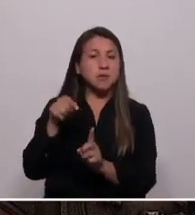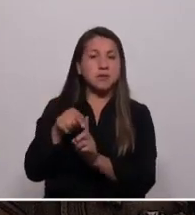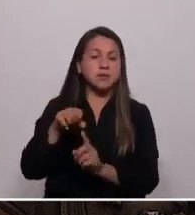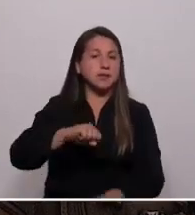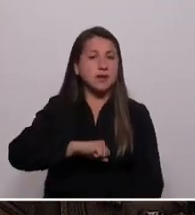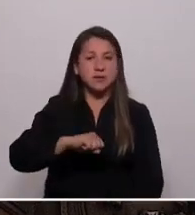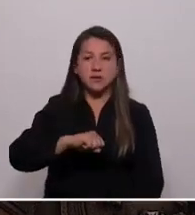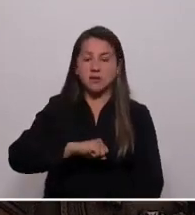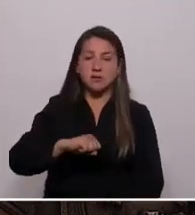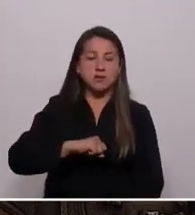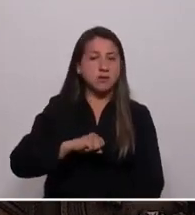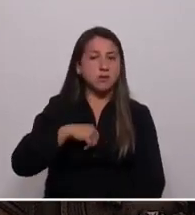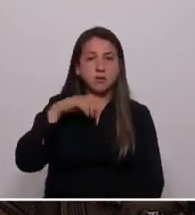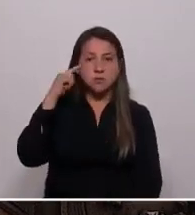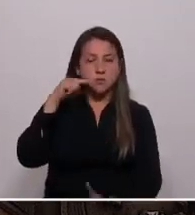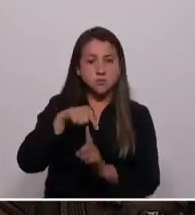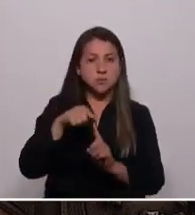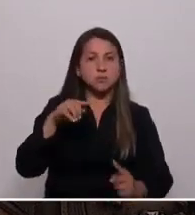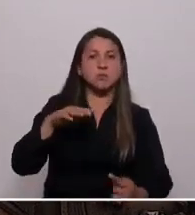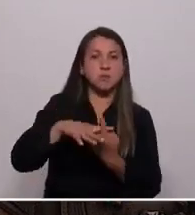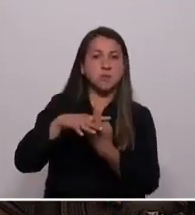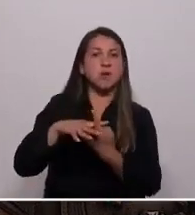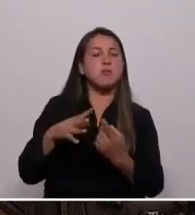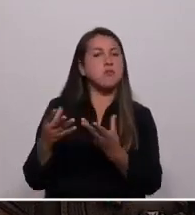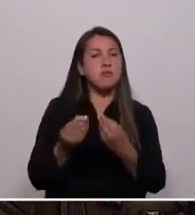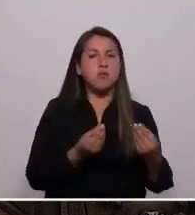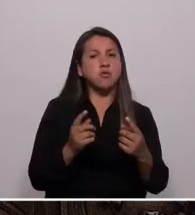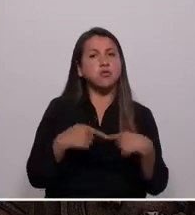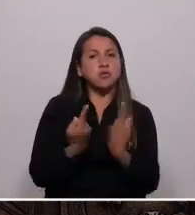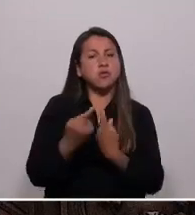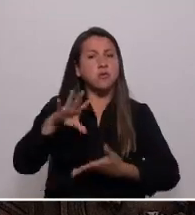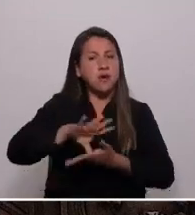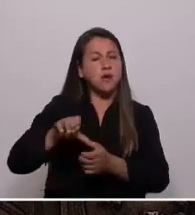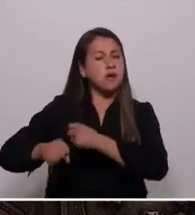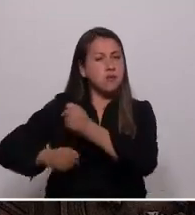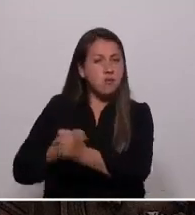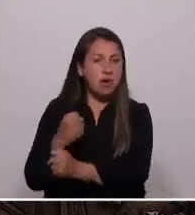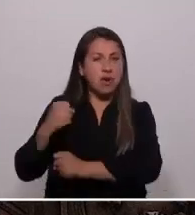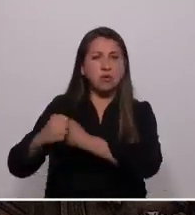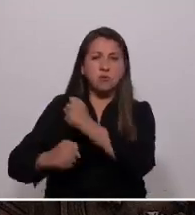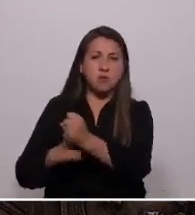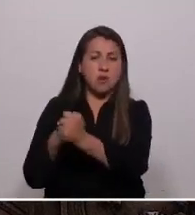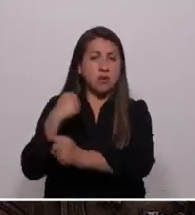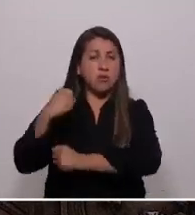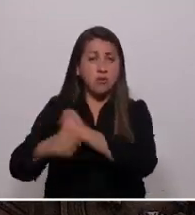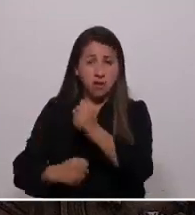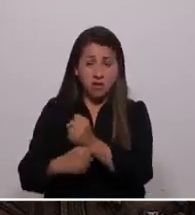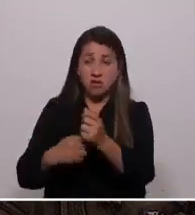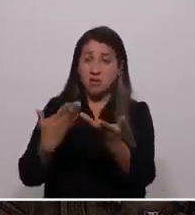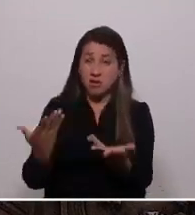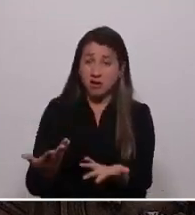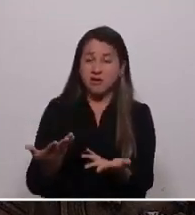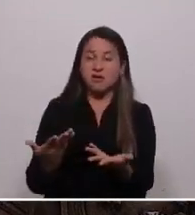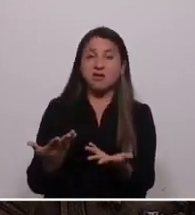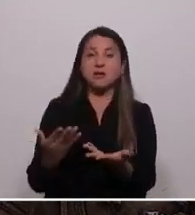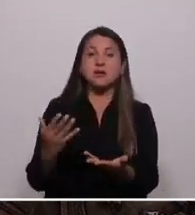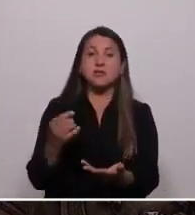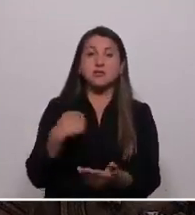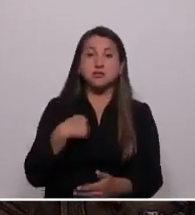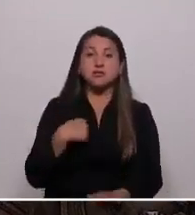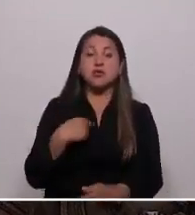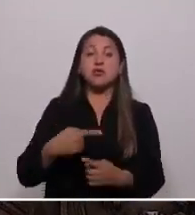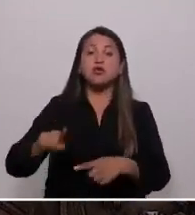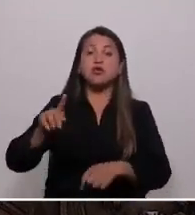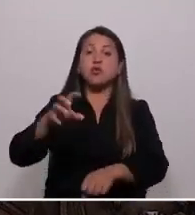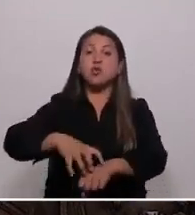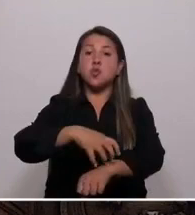durante décadas a gran parte de nuestro país y que además ve a nuestras regiones como verdaderas zonas de sacrificio para